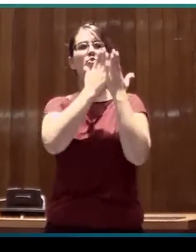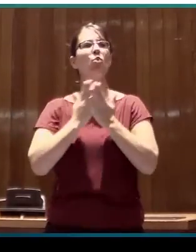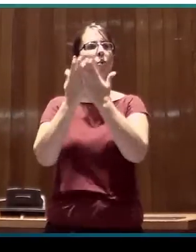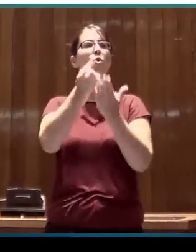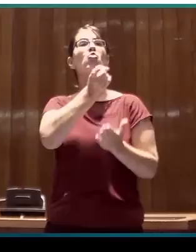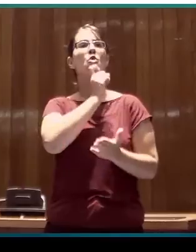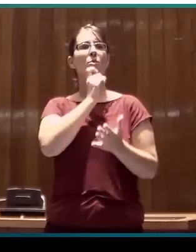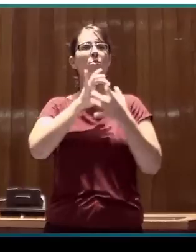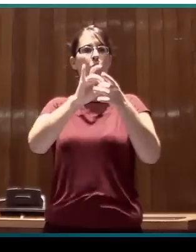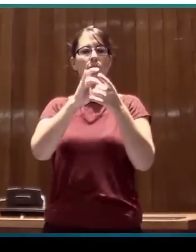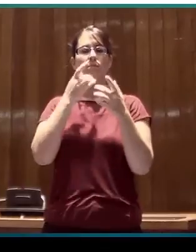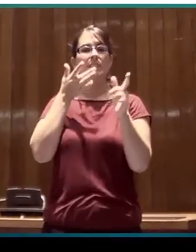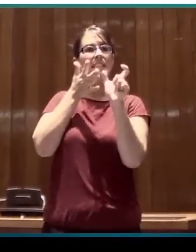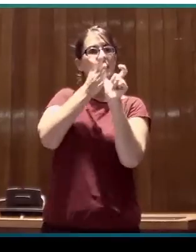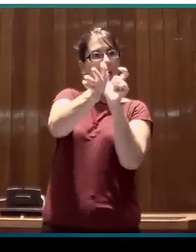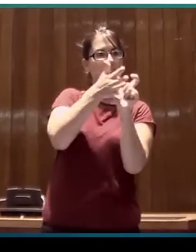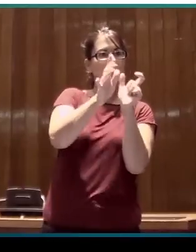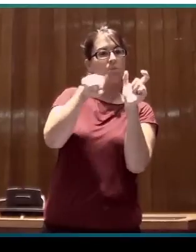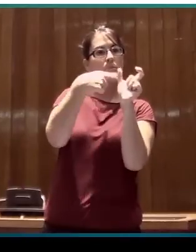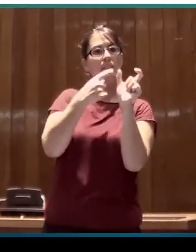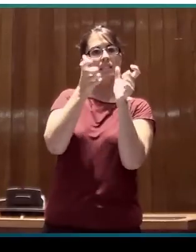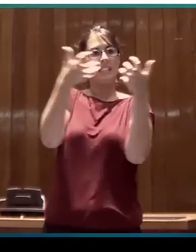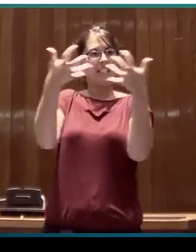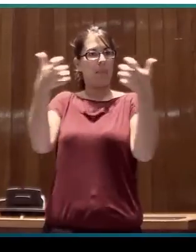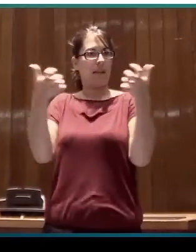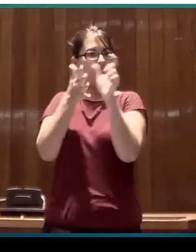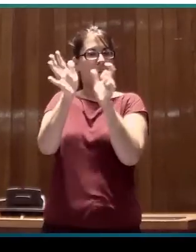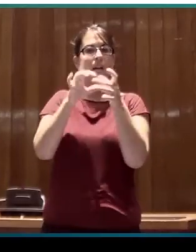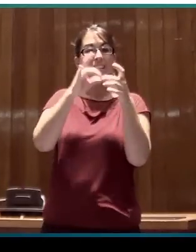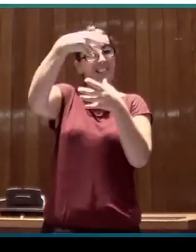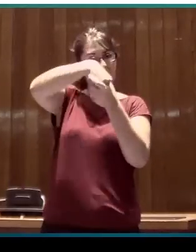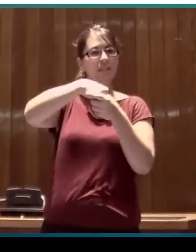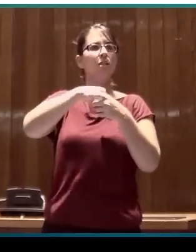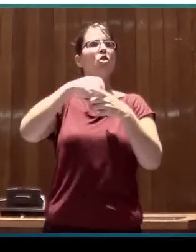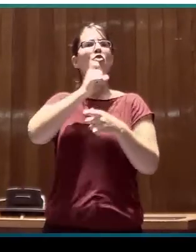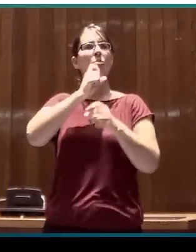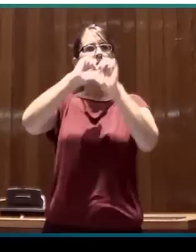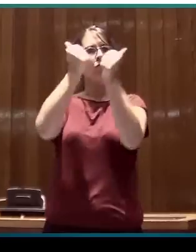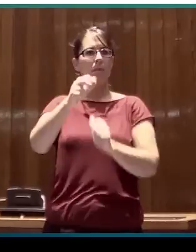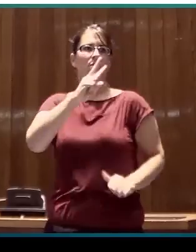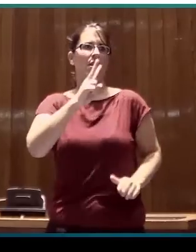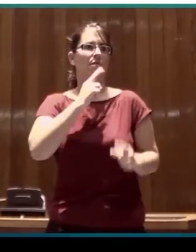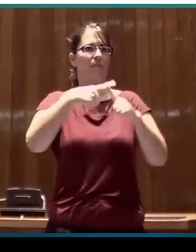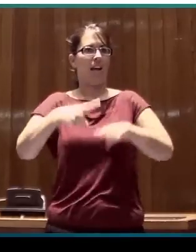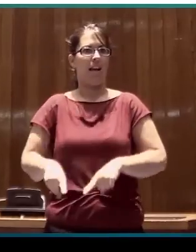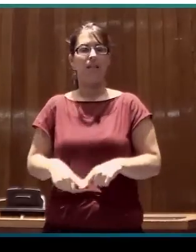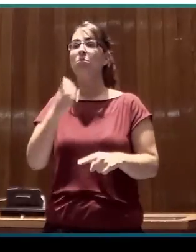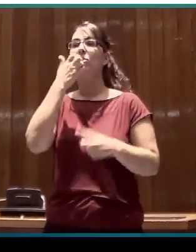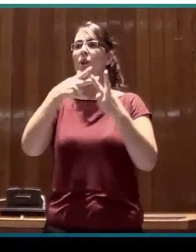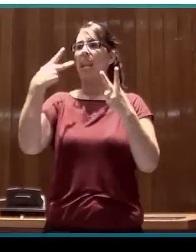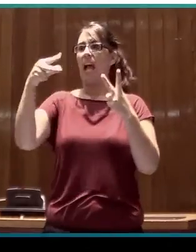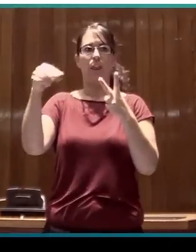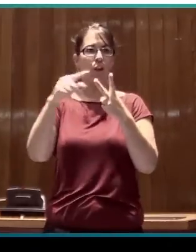interfaz sintaxisemántica a partir de sus trabajos sobre los modos verbales, la negación